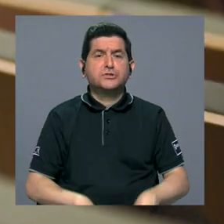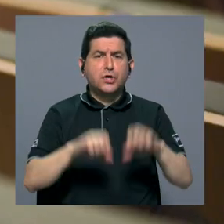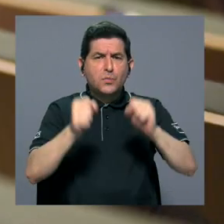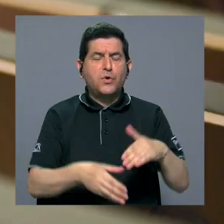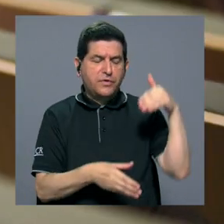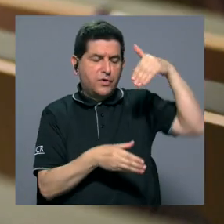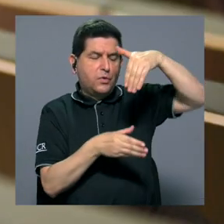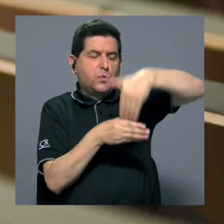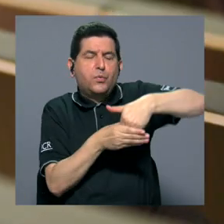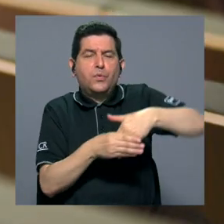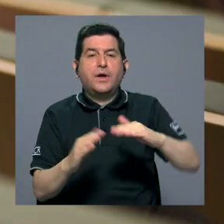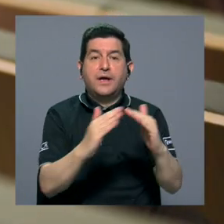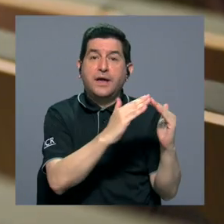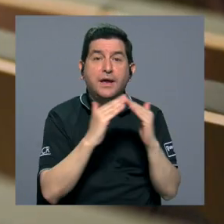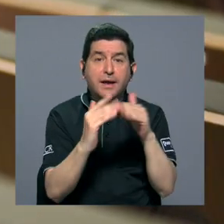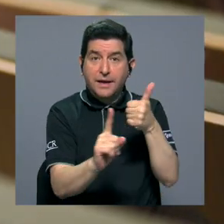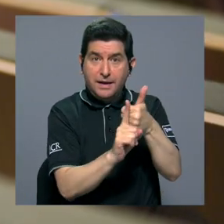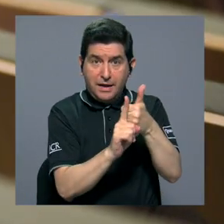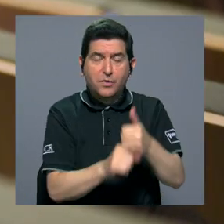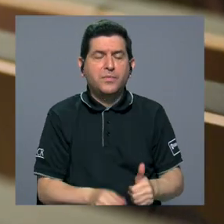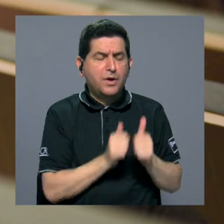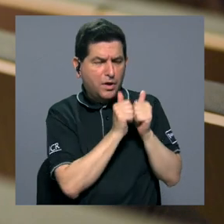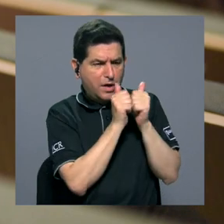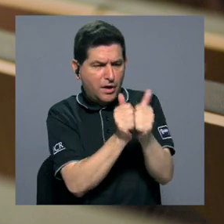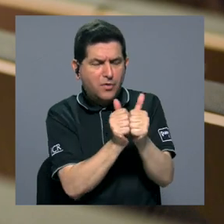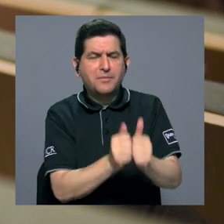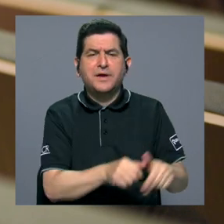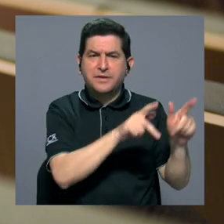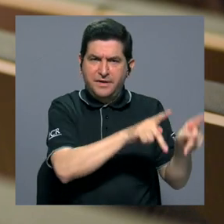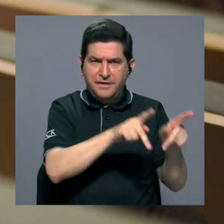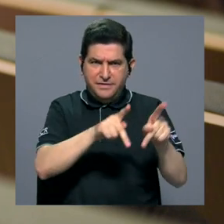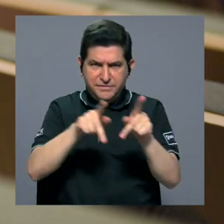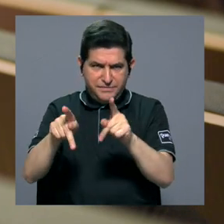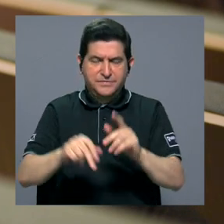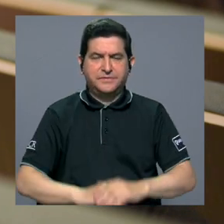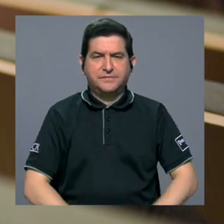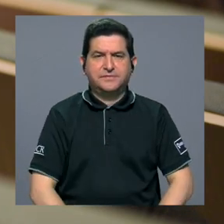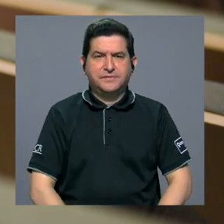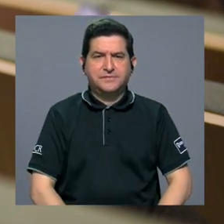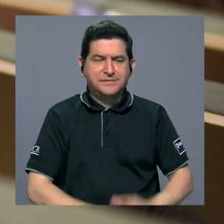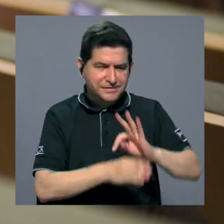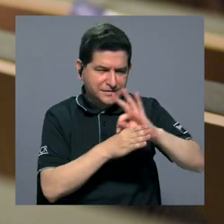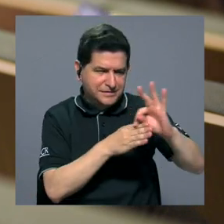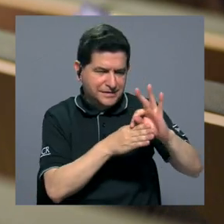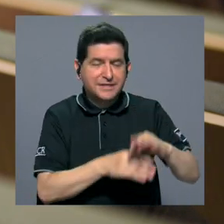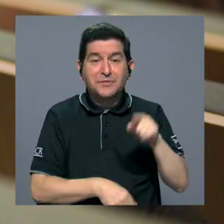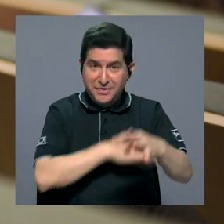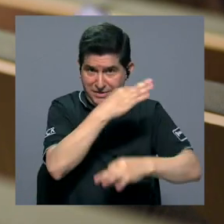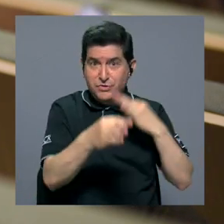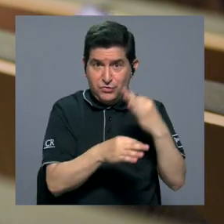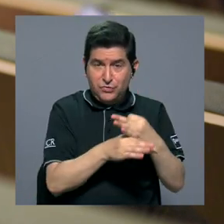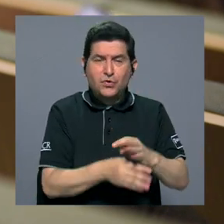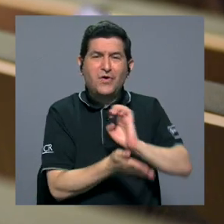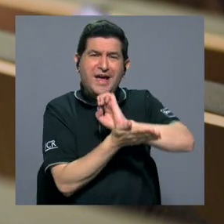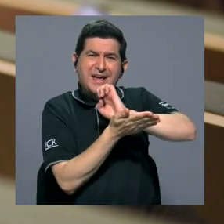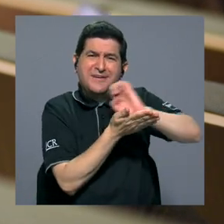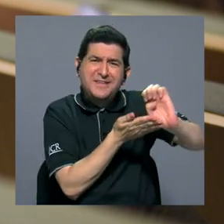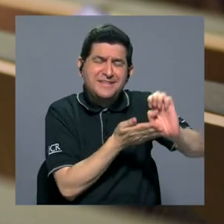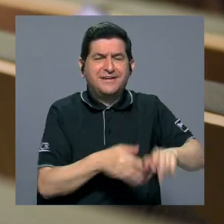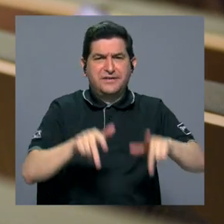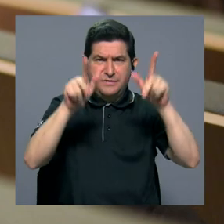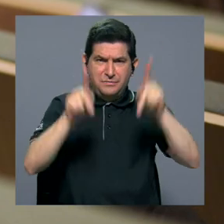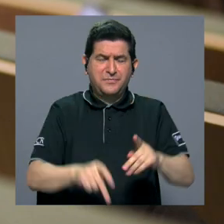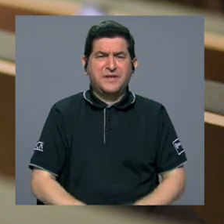insertarse en las comunidades para acompañar a los pacientes. Con el tratamiento terapéutico, se evitaría que las